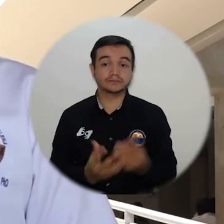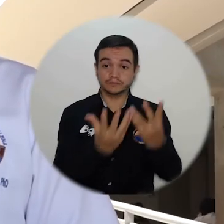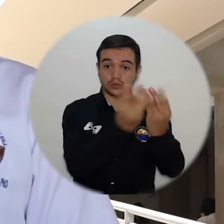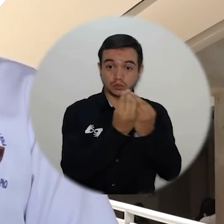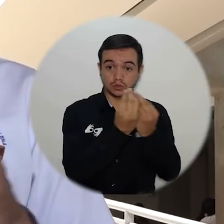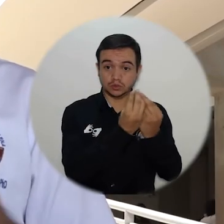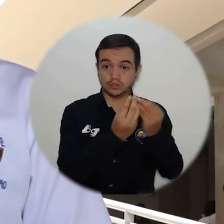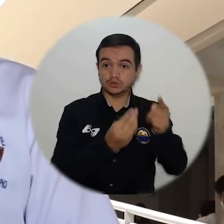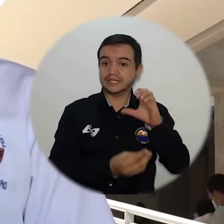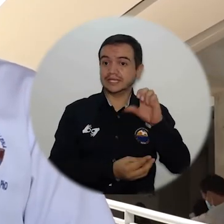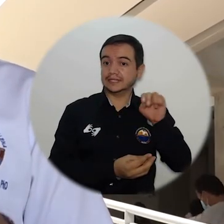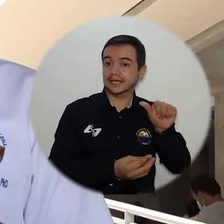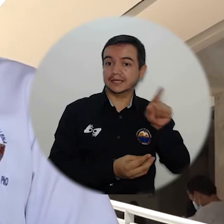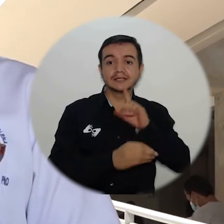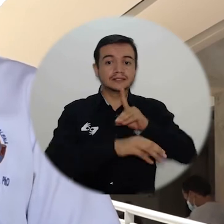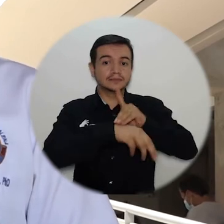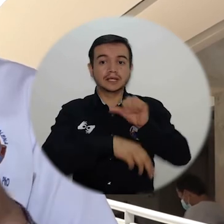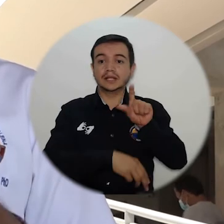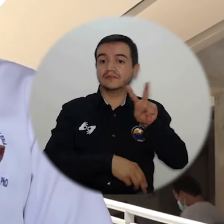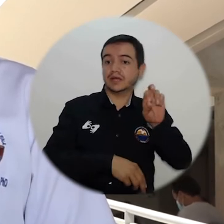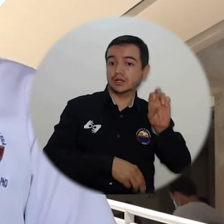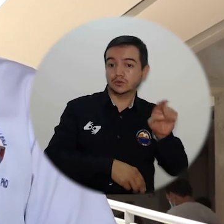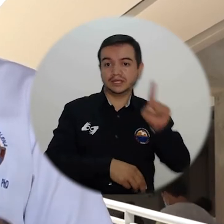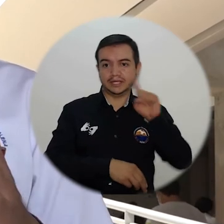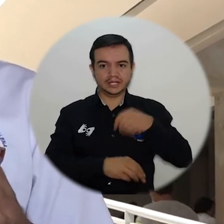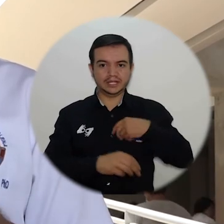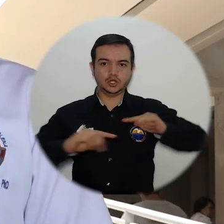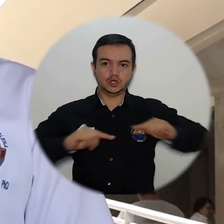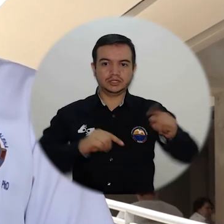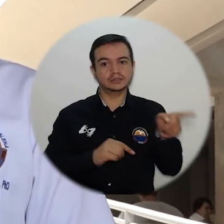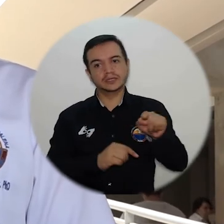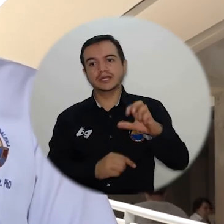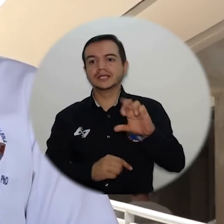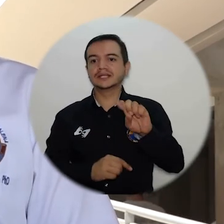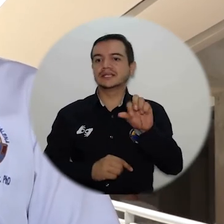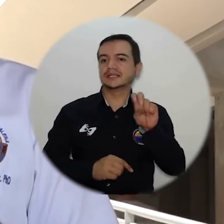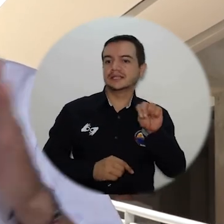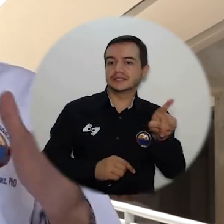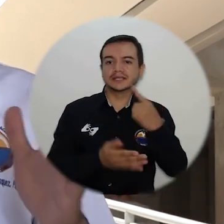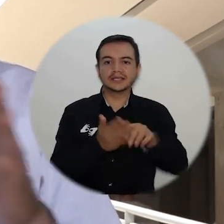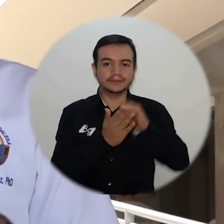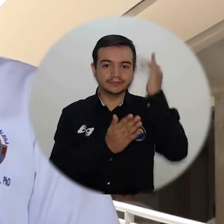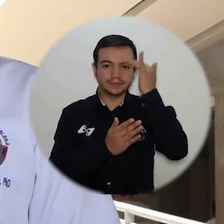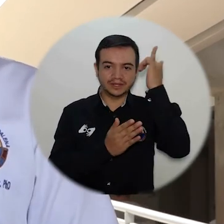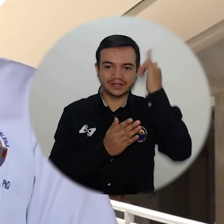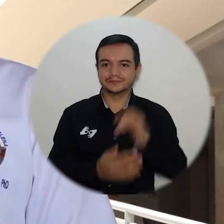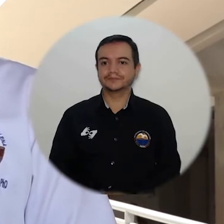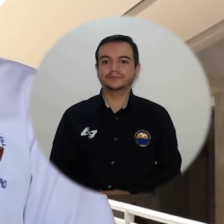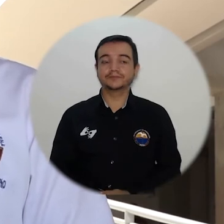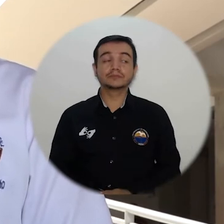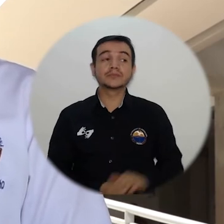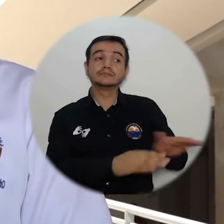avanzando, seguimos sembrando, seguimos buscando rutas y encontrándolas. En materia de seguramente de la calidad, digamos, después de la visita de